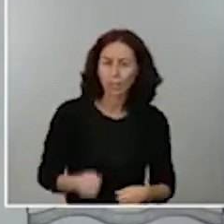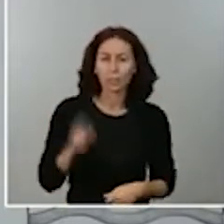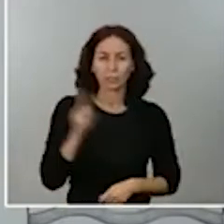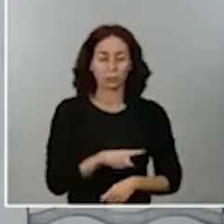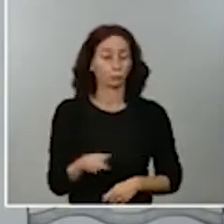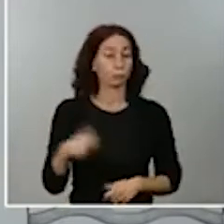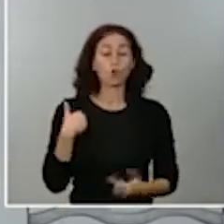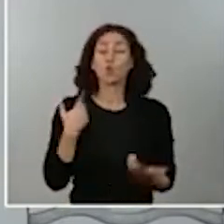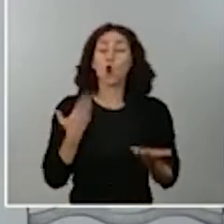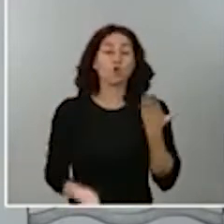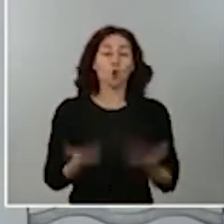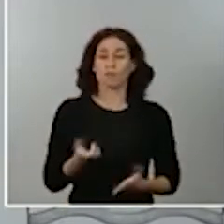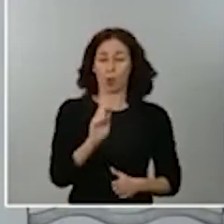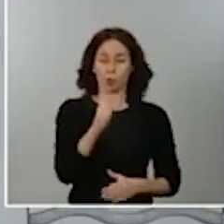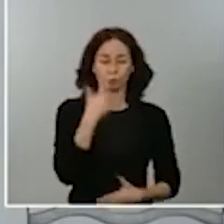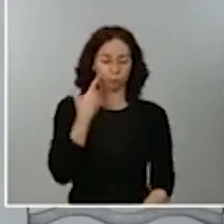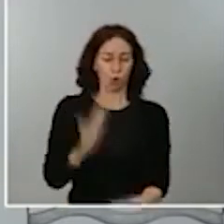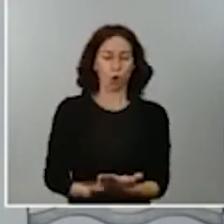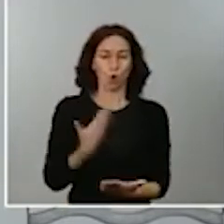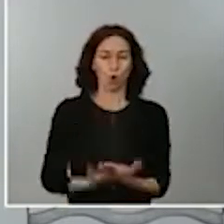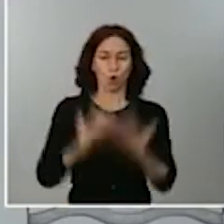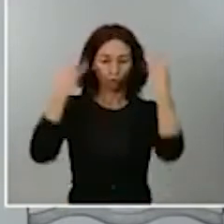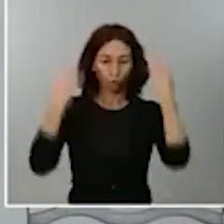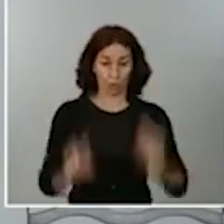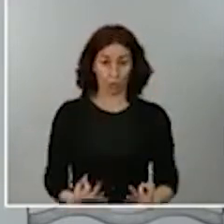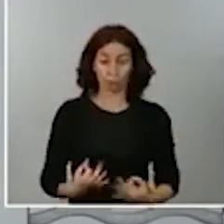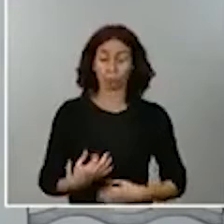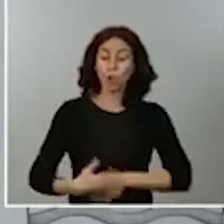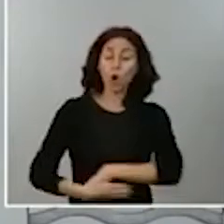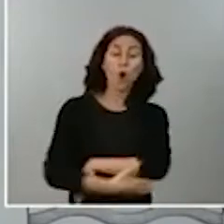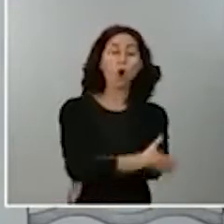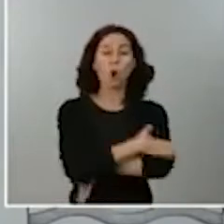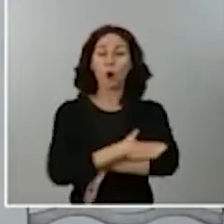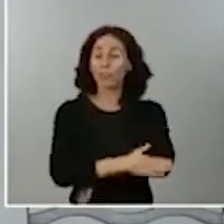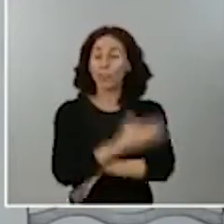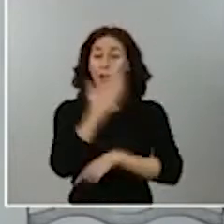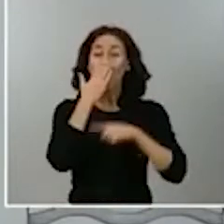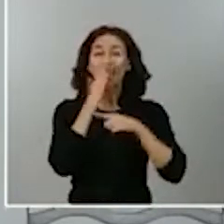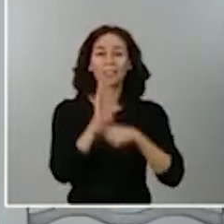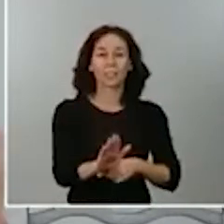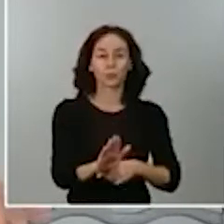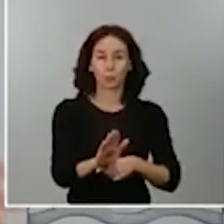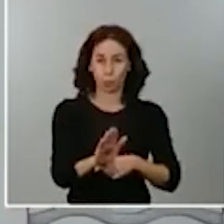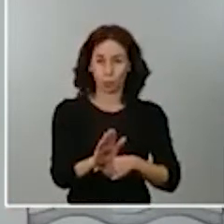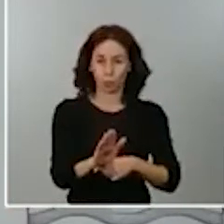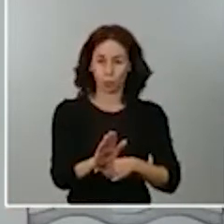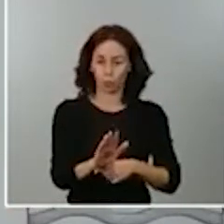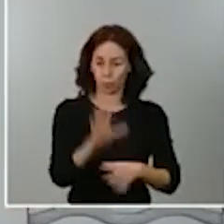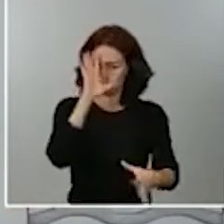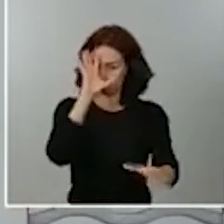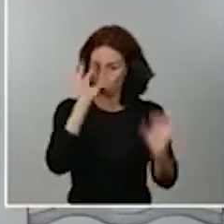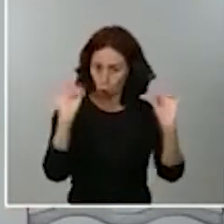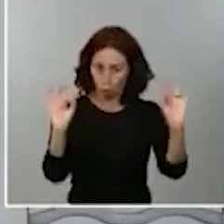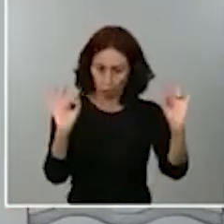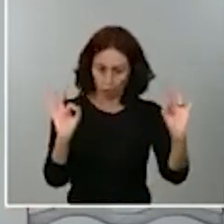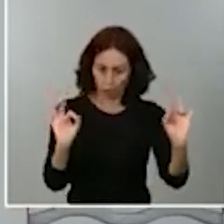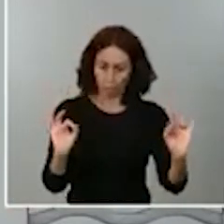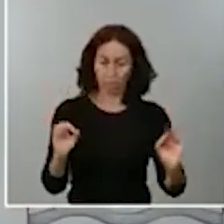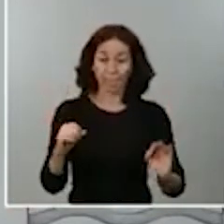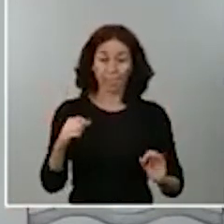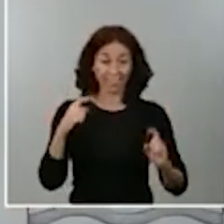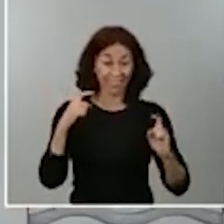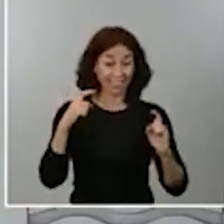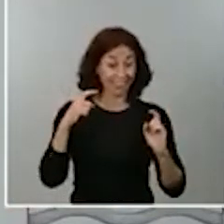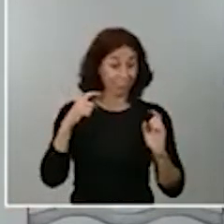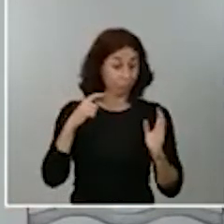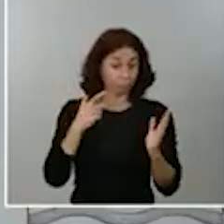Yo constato que el gobierno ha tenido una actitud de coherencia, de respetar el marco institucional vigente en nuestro